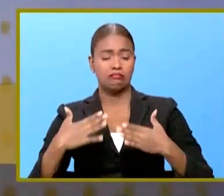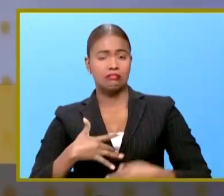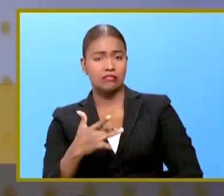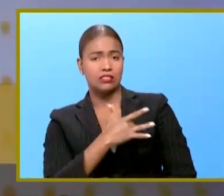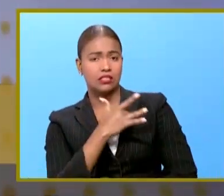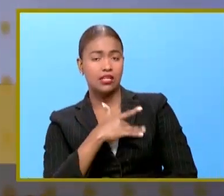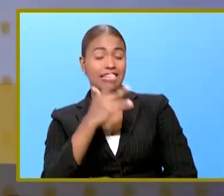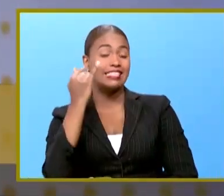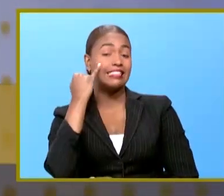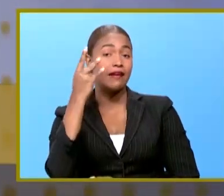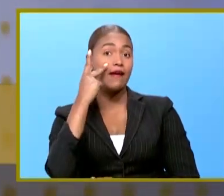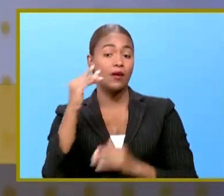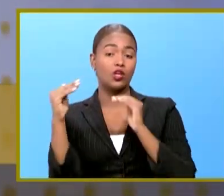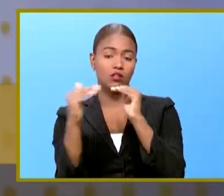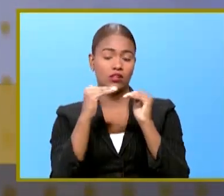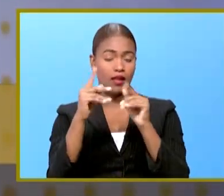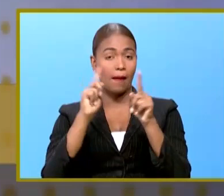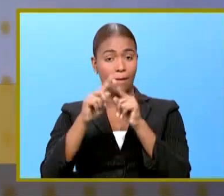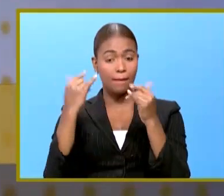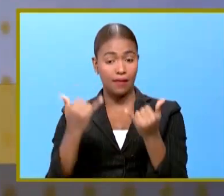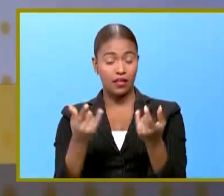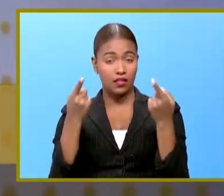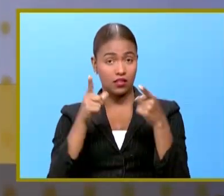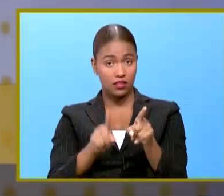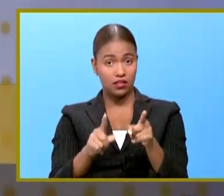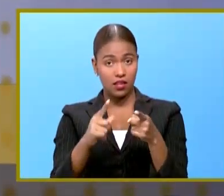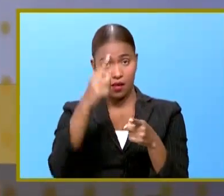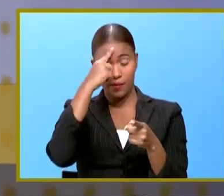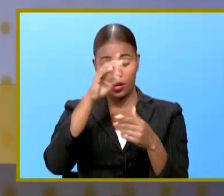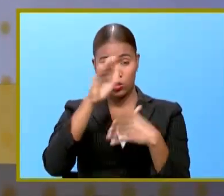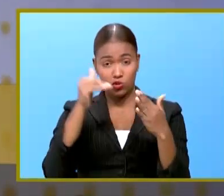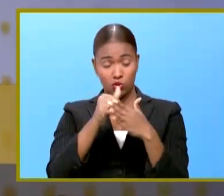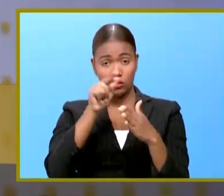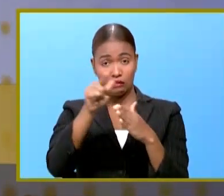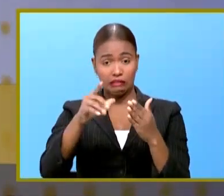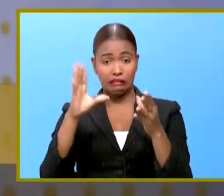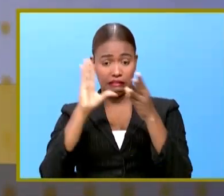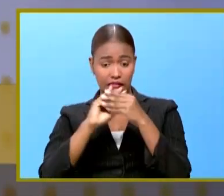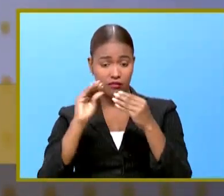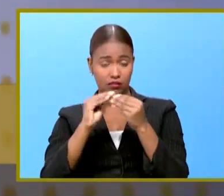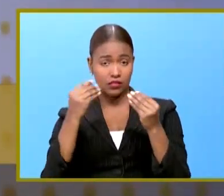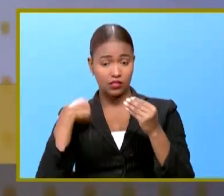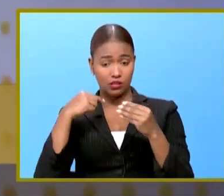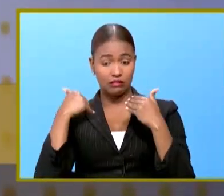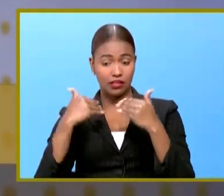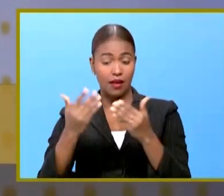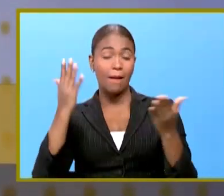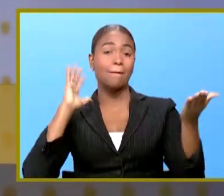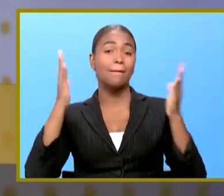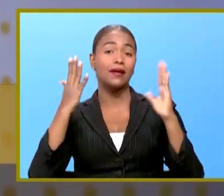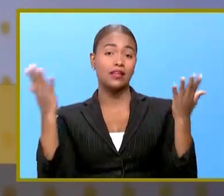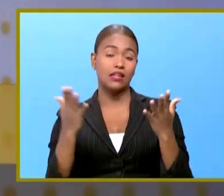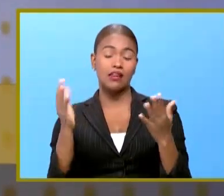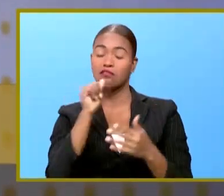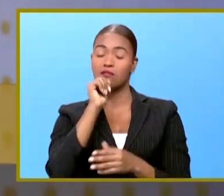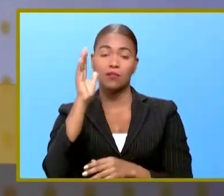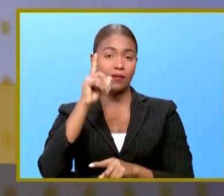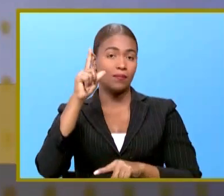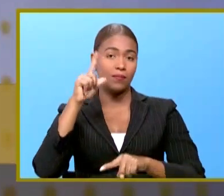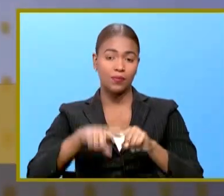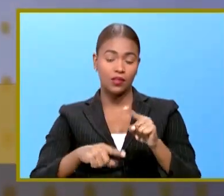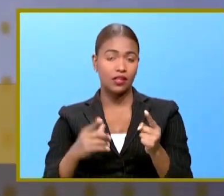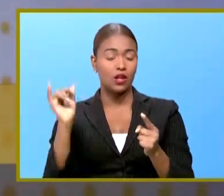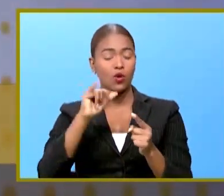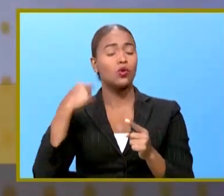que hay justicia pero en este caso por todas las características que lleva parece que no va a poder ser